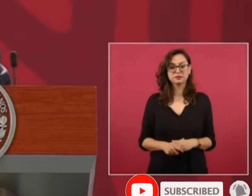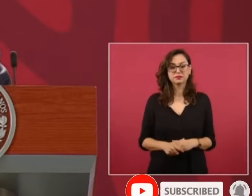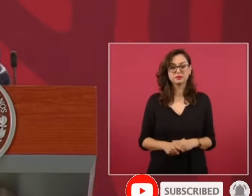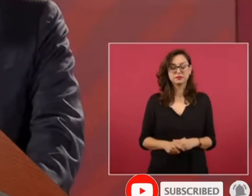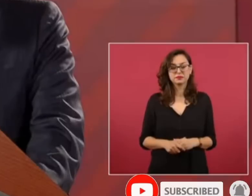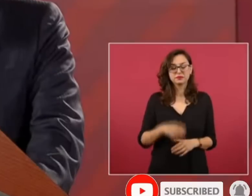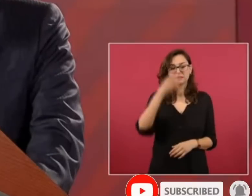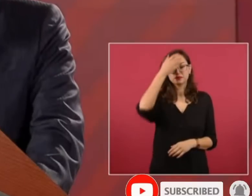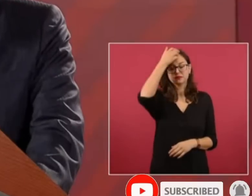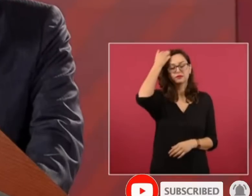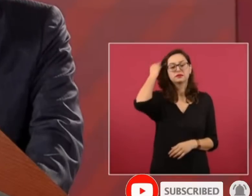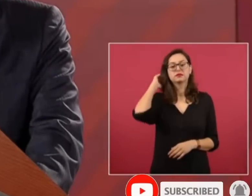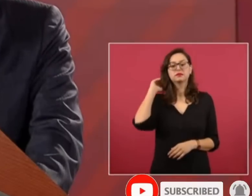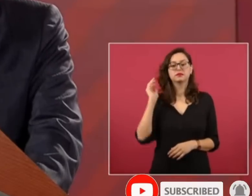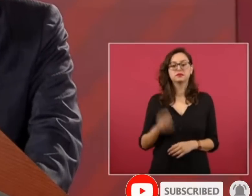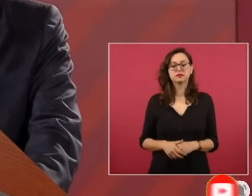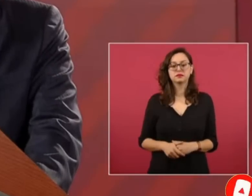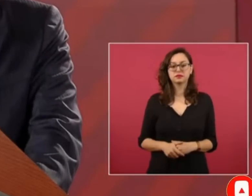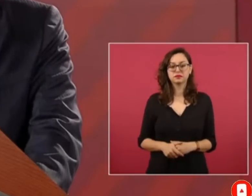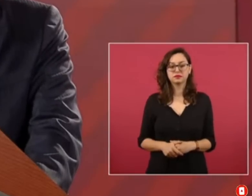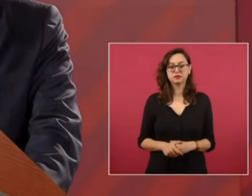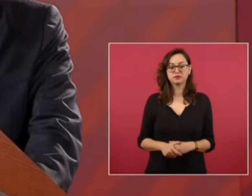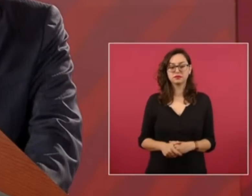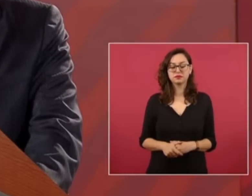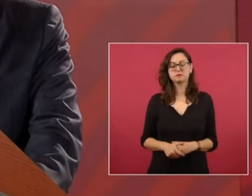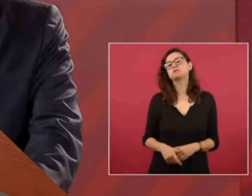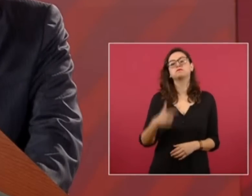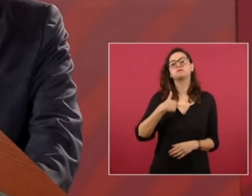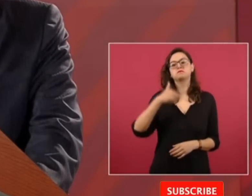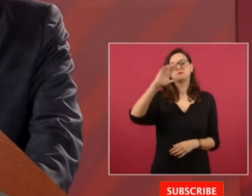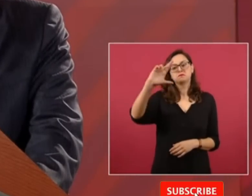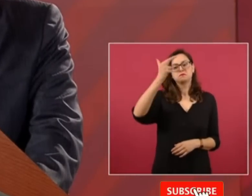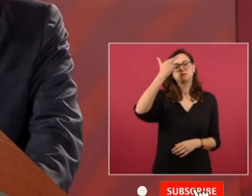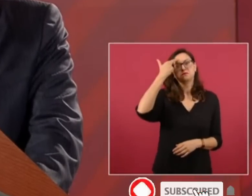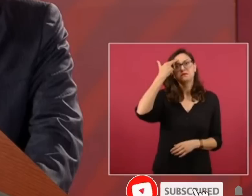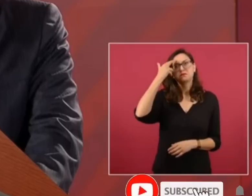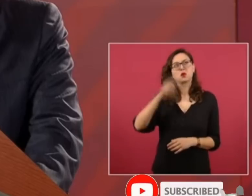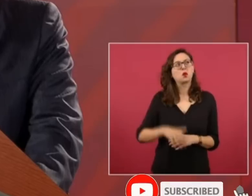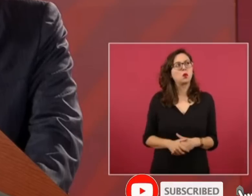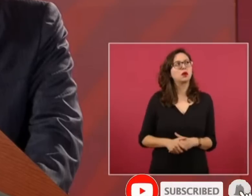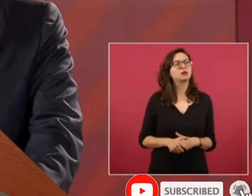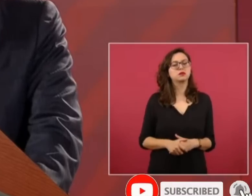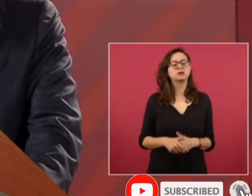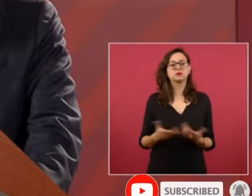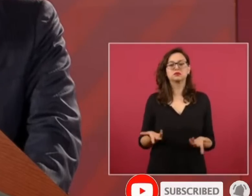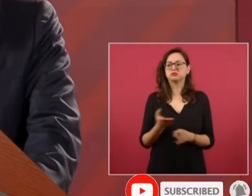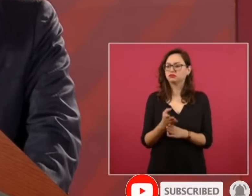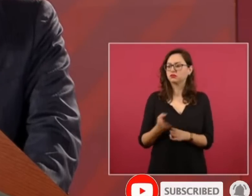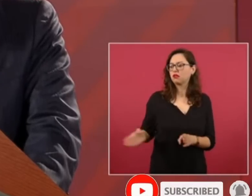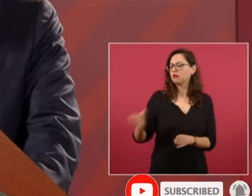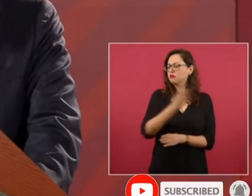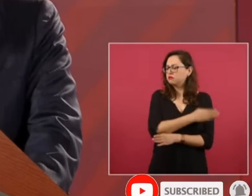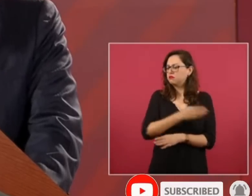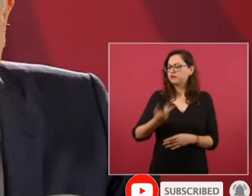Solo que recuerde el general Cárdenas